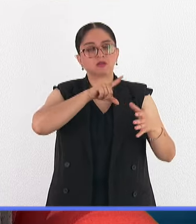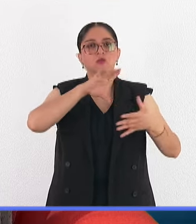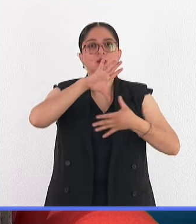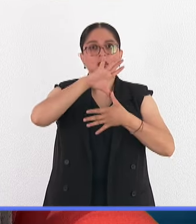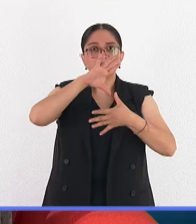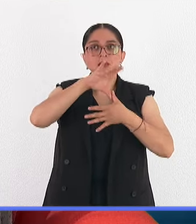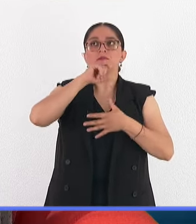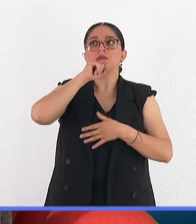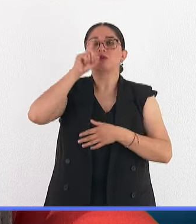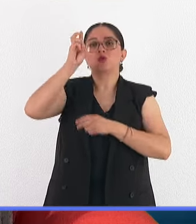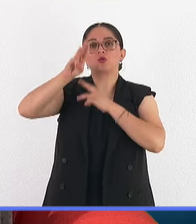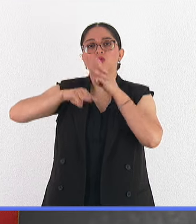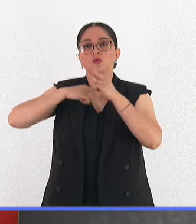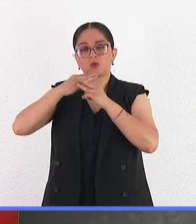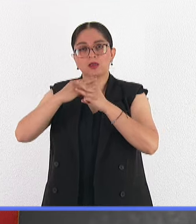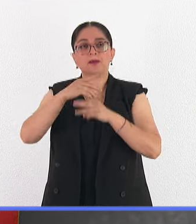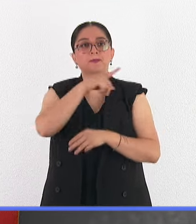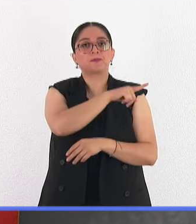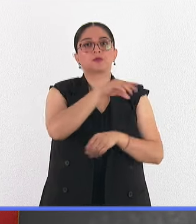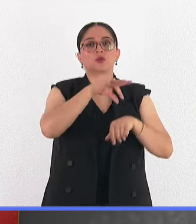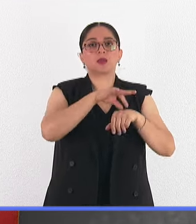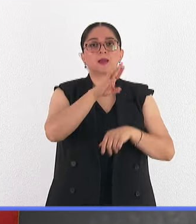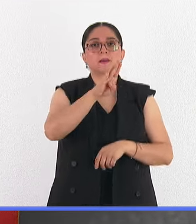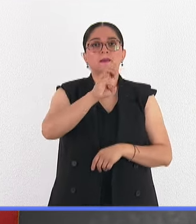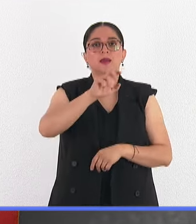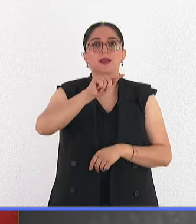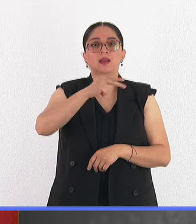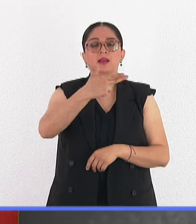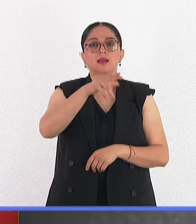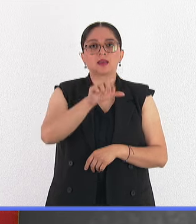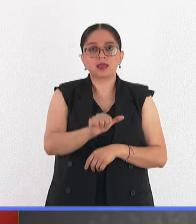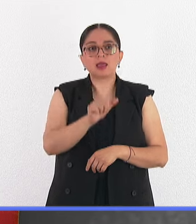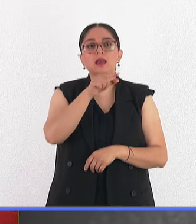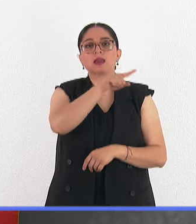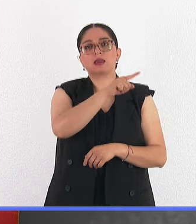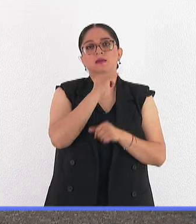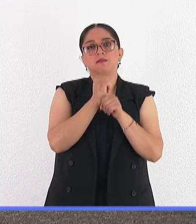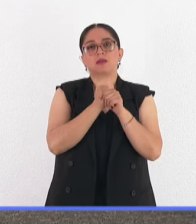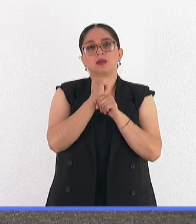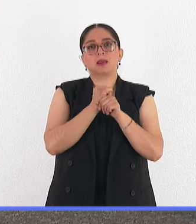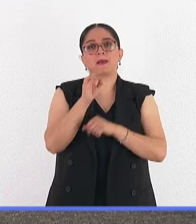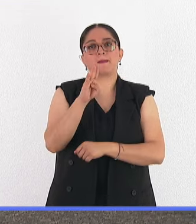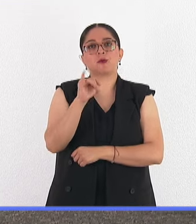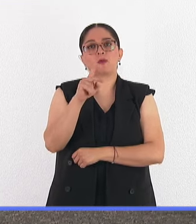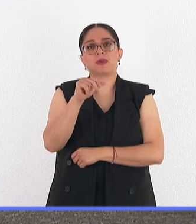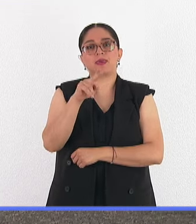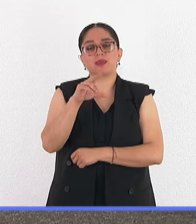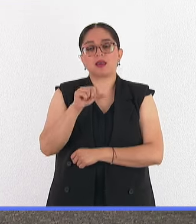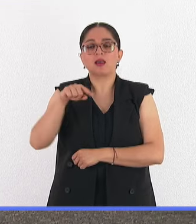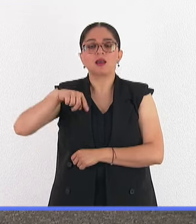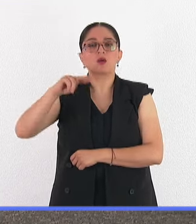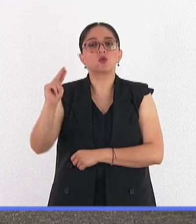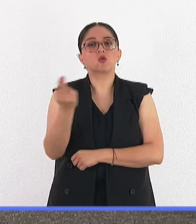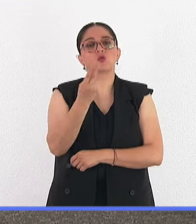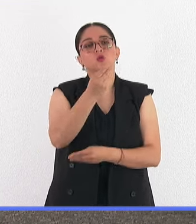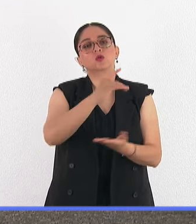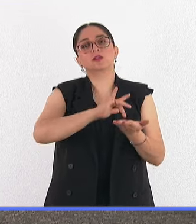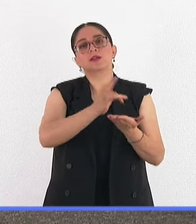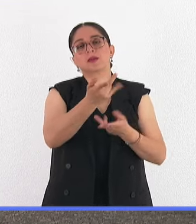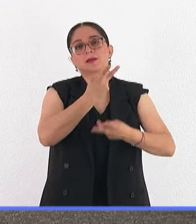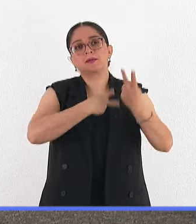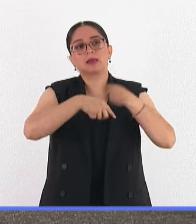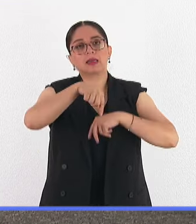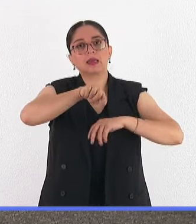mundo entero. Gracias, doctora Berta Espinosa, investigadora del Instituto de Investigaciones Biomédicas de la UNAM. Gracias por estar aquí y ayudarnos a compartir todo este